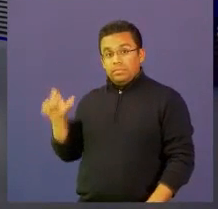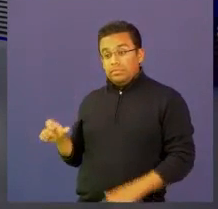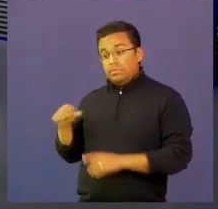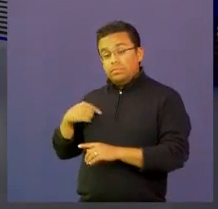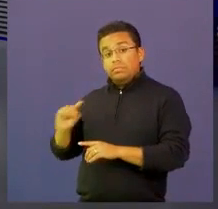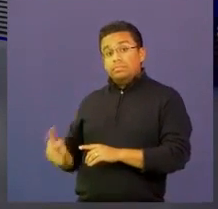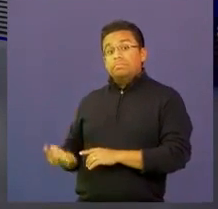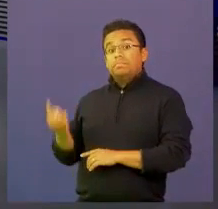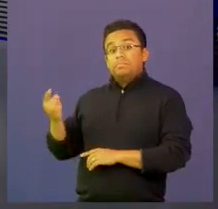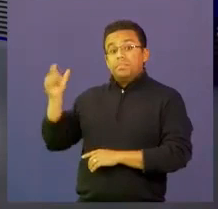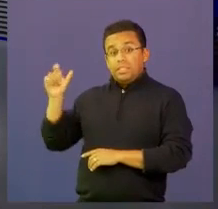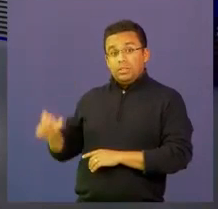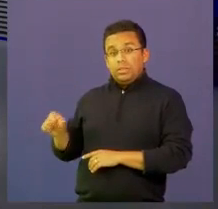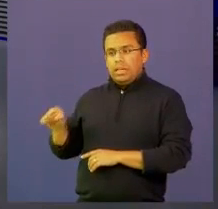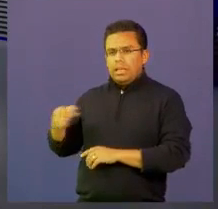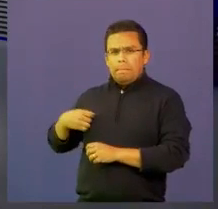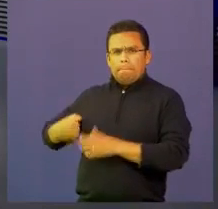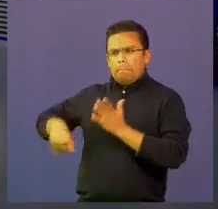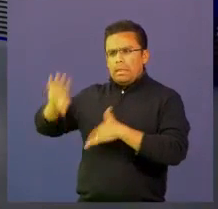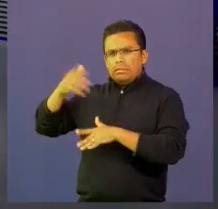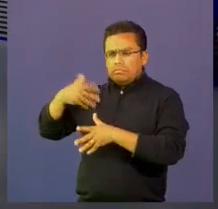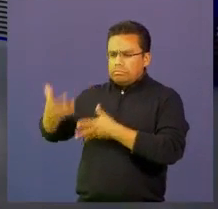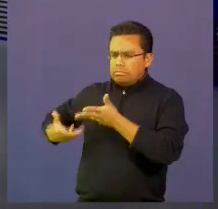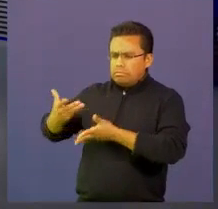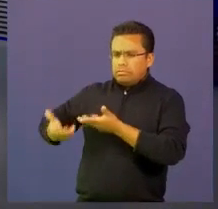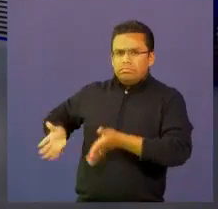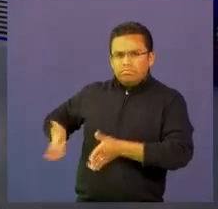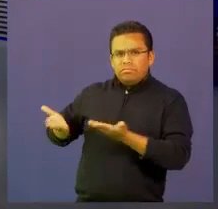¿Qué es la tecnología?